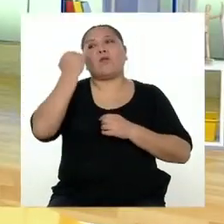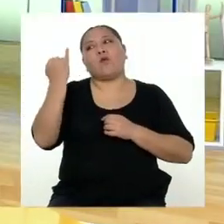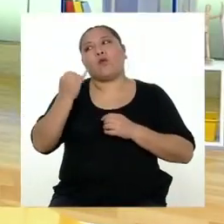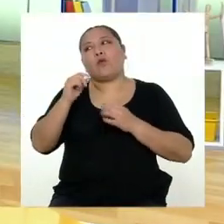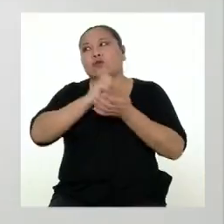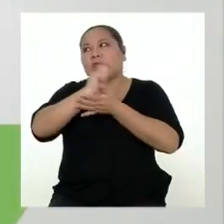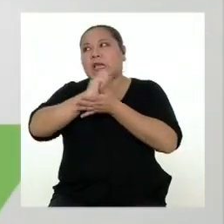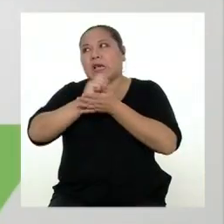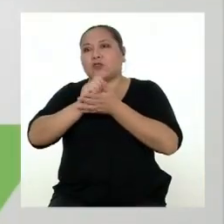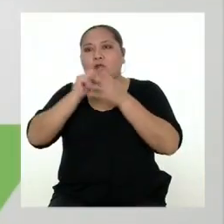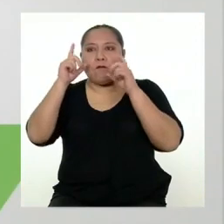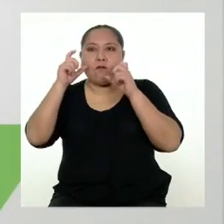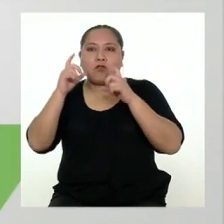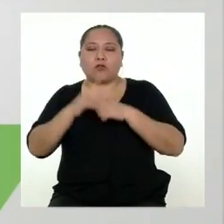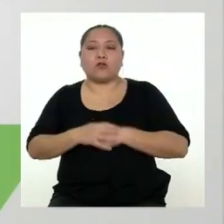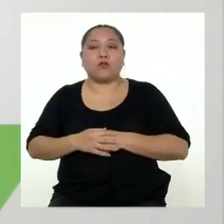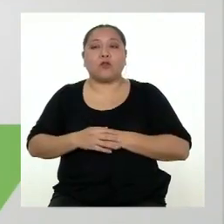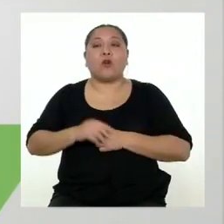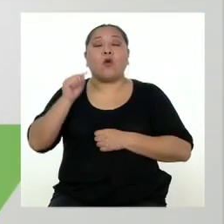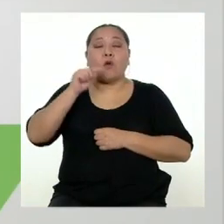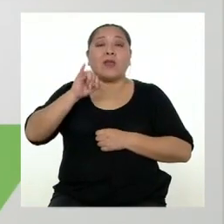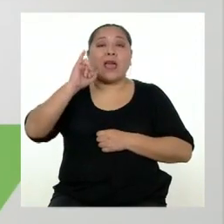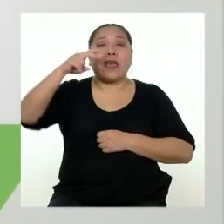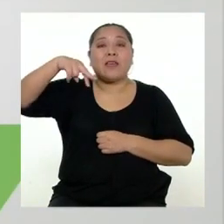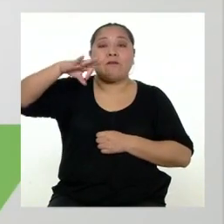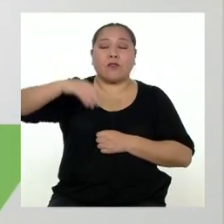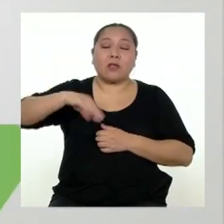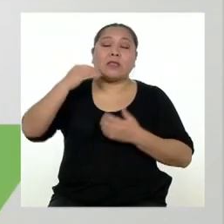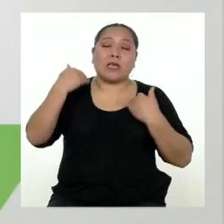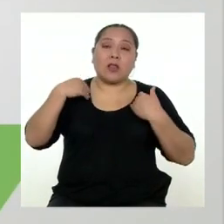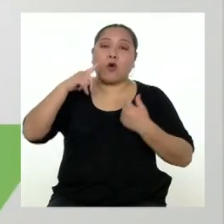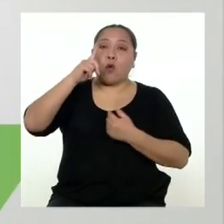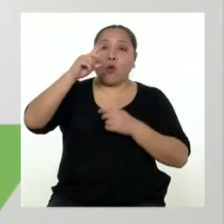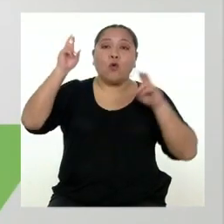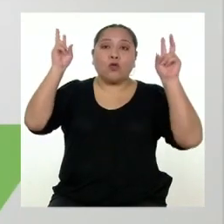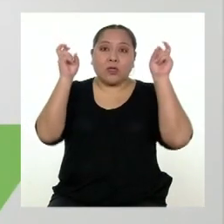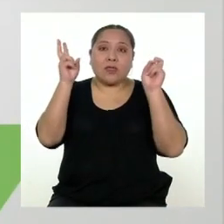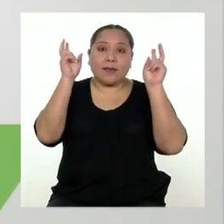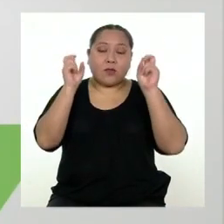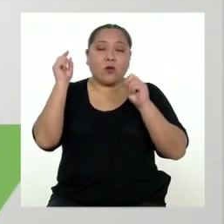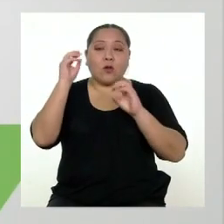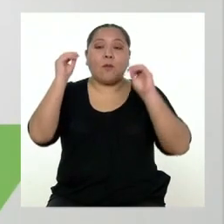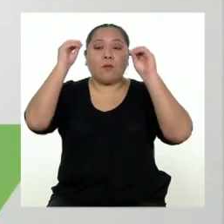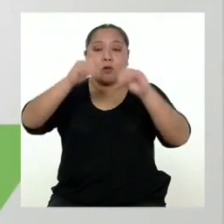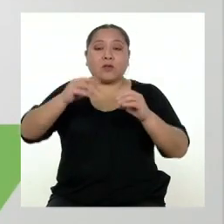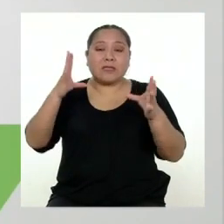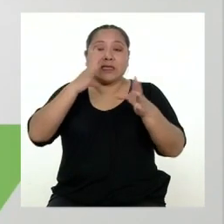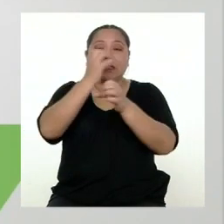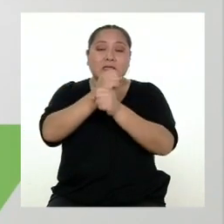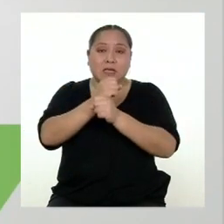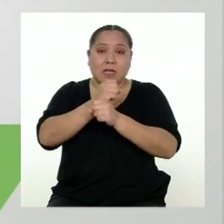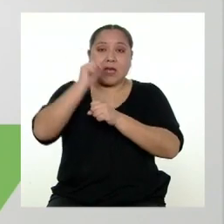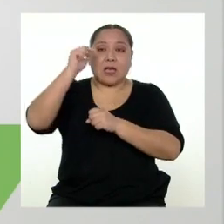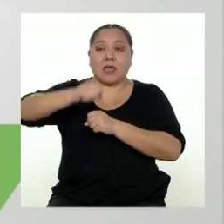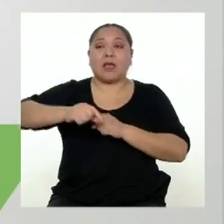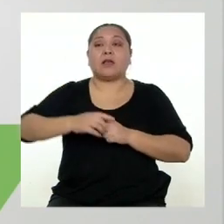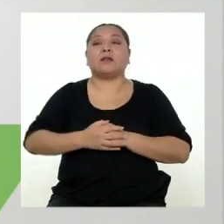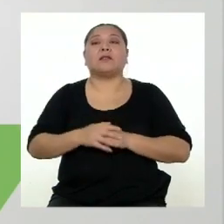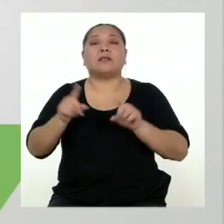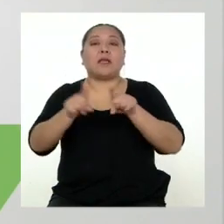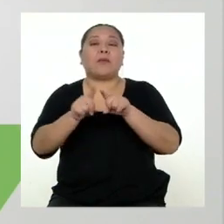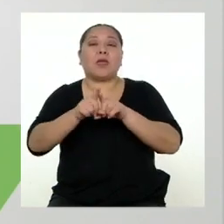fotos. Una infografía tiene un título que centra el tema y lo presenta de forma sintetizada. También encontramos